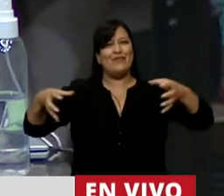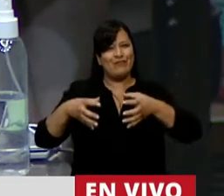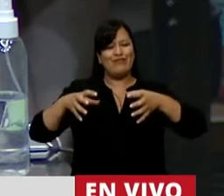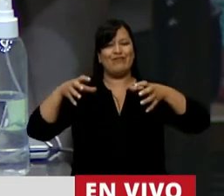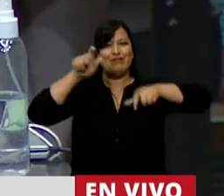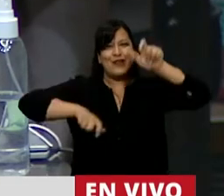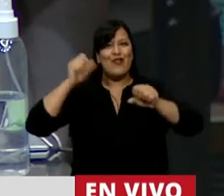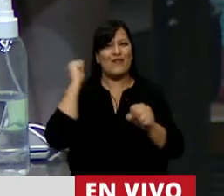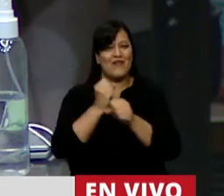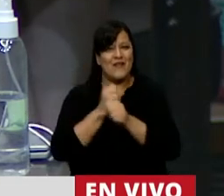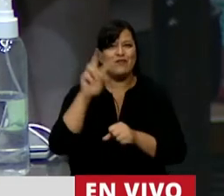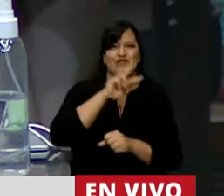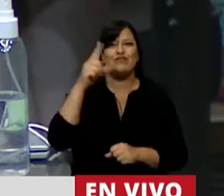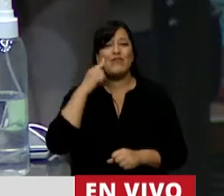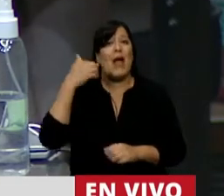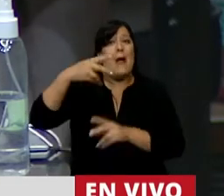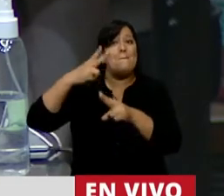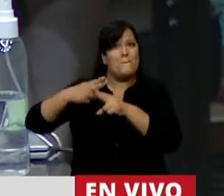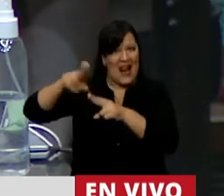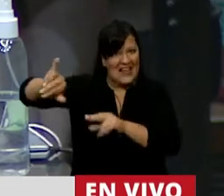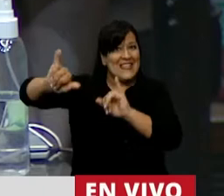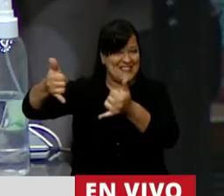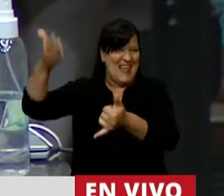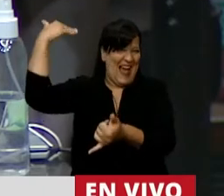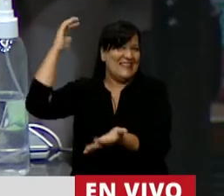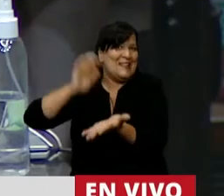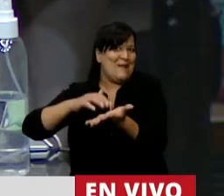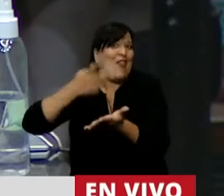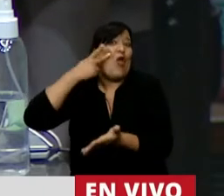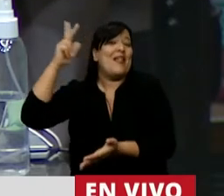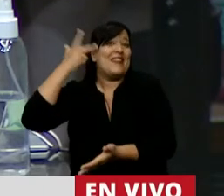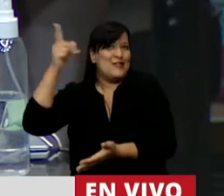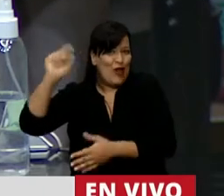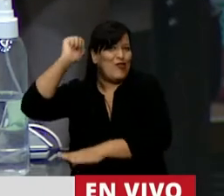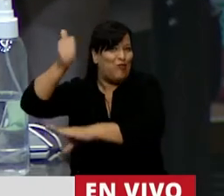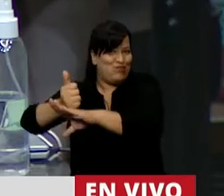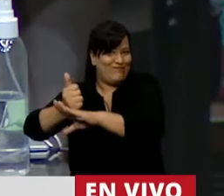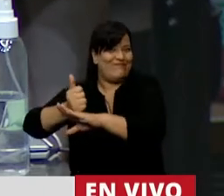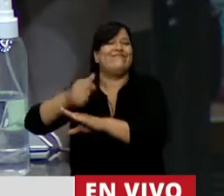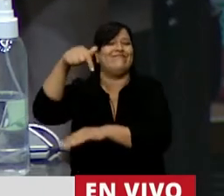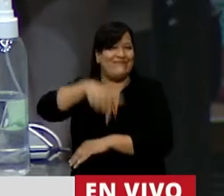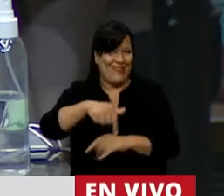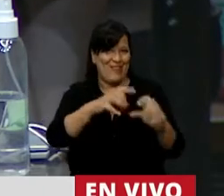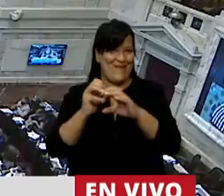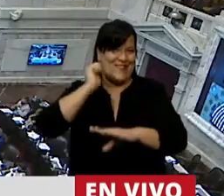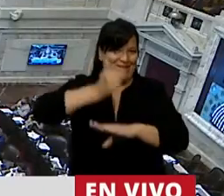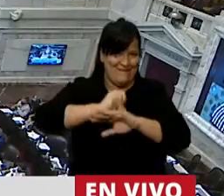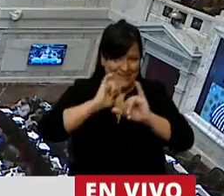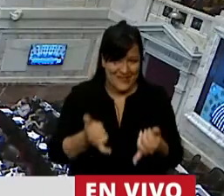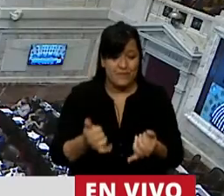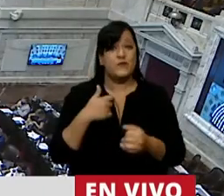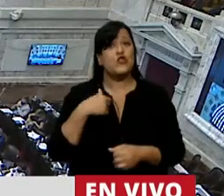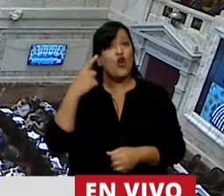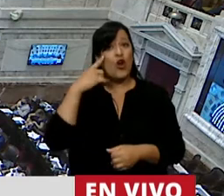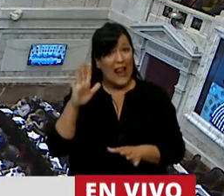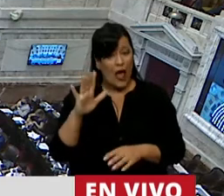trabajadores en la plaza, haciendo el aguante. Ahí estuve y este era el debate. Yo realmente creo